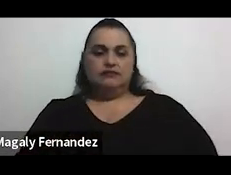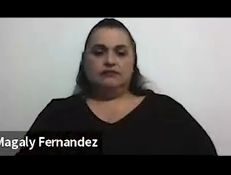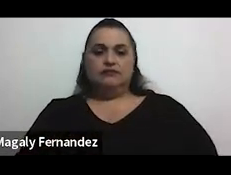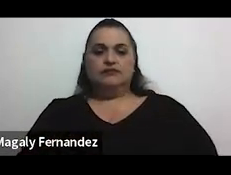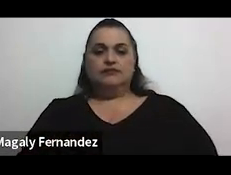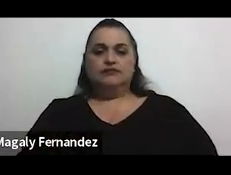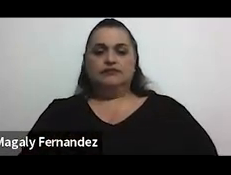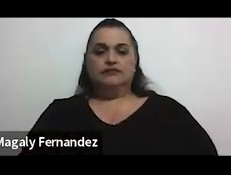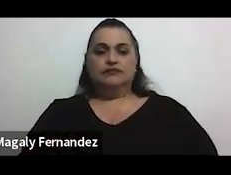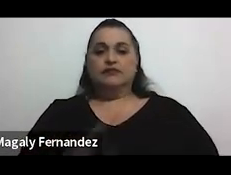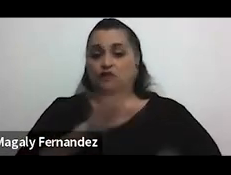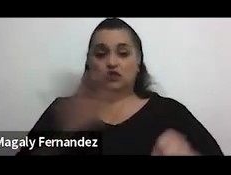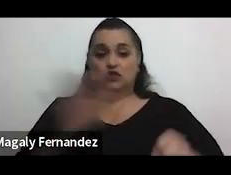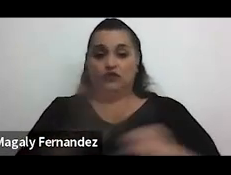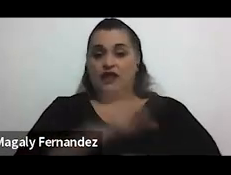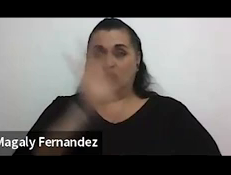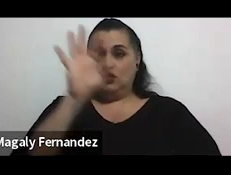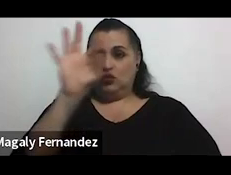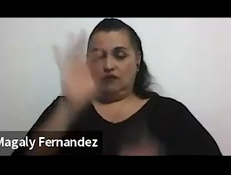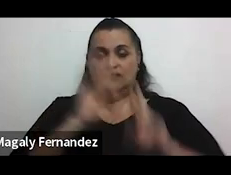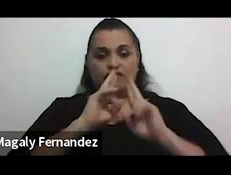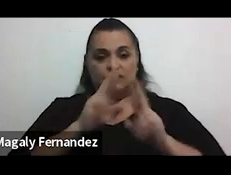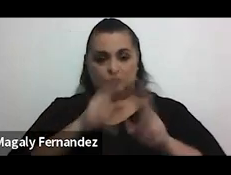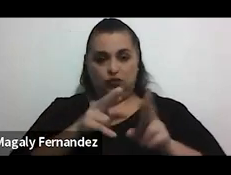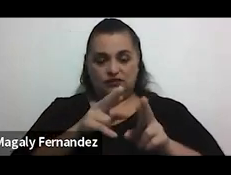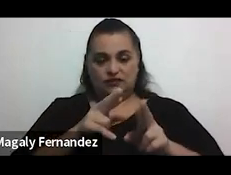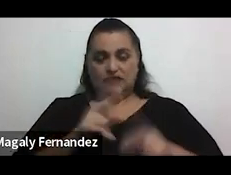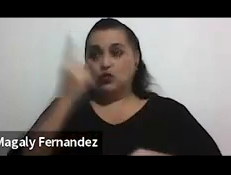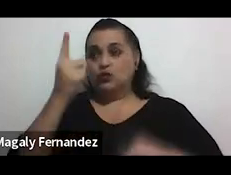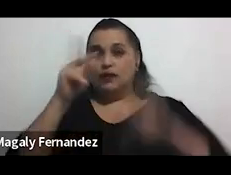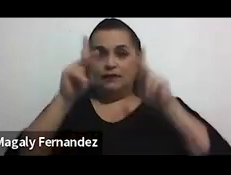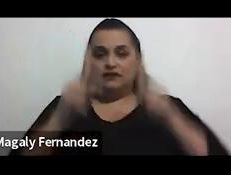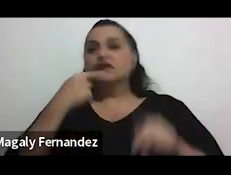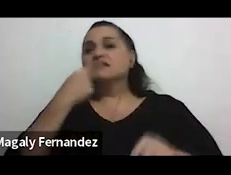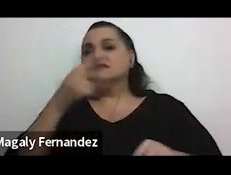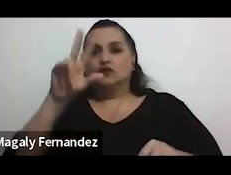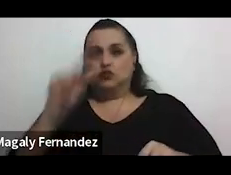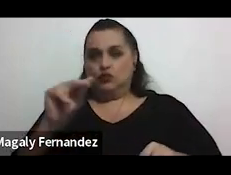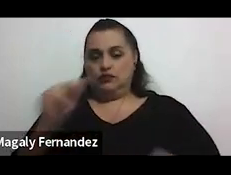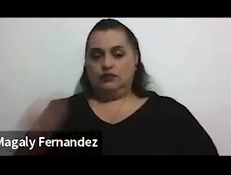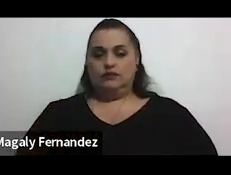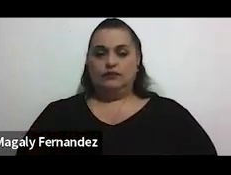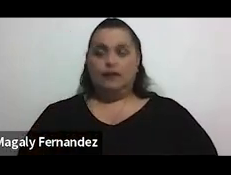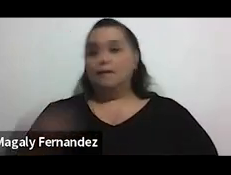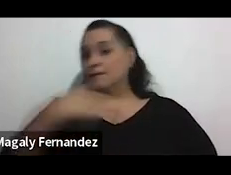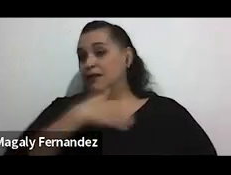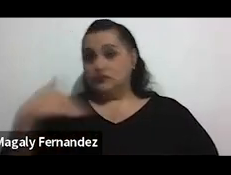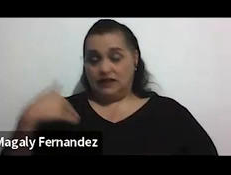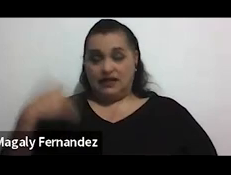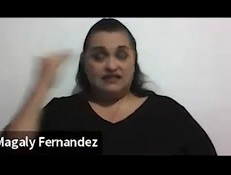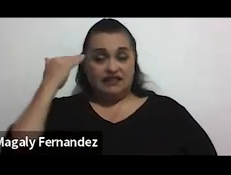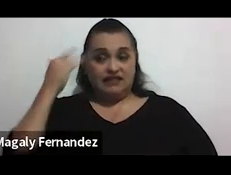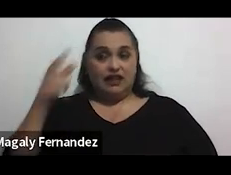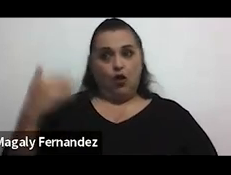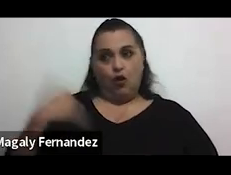Aquí hay un total de nueve respuestas por el momento. Hay una persona que dice que no. Me encantaría saber si fue un